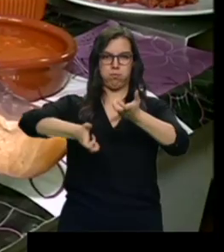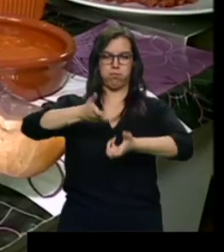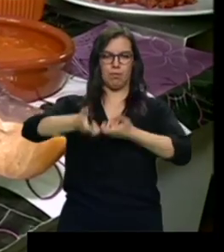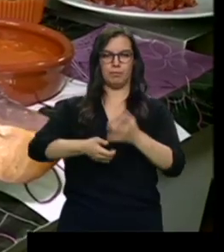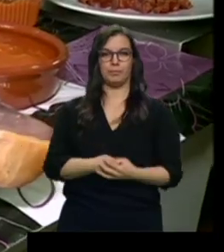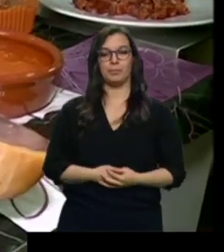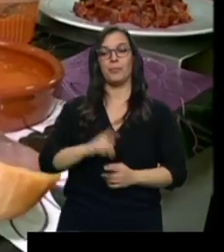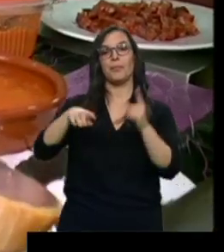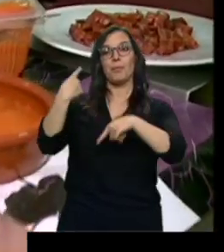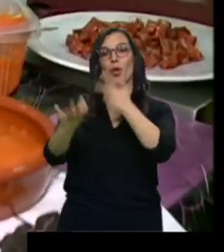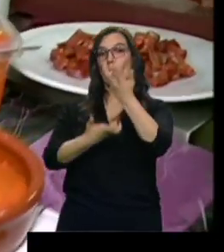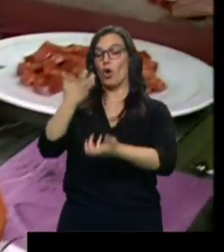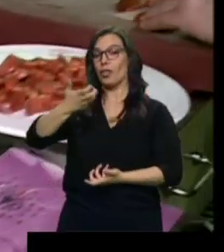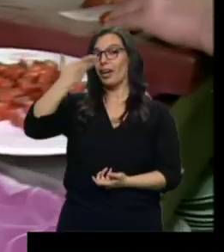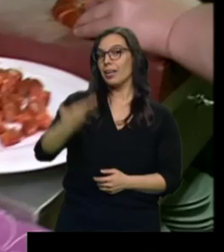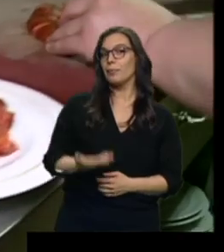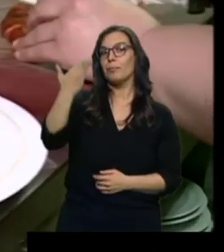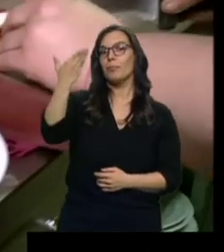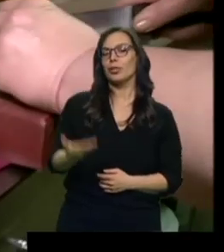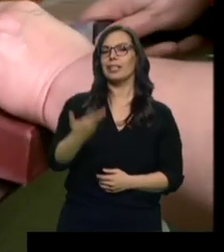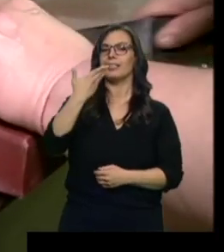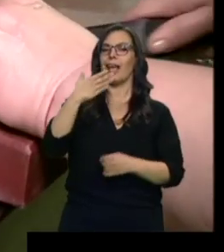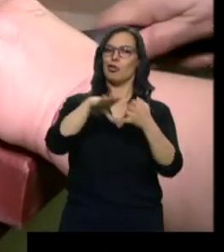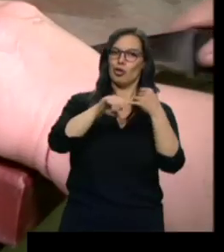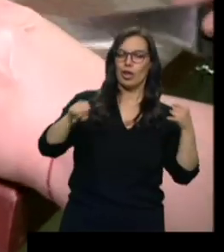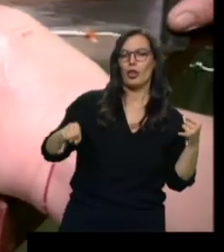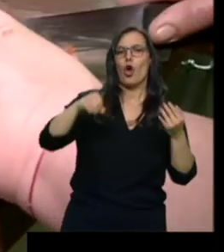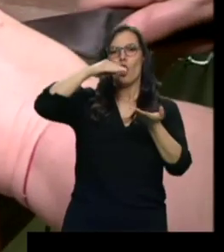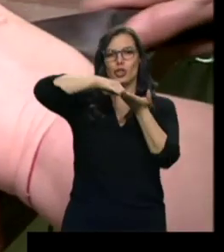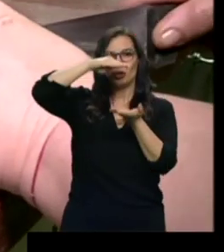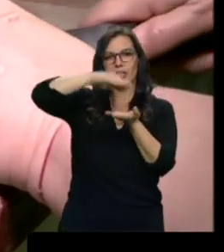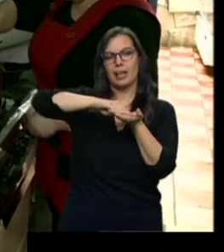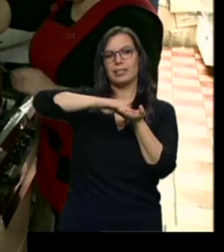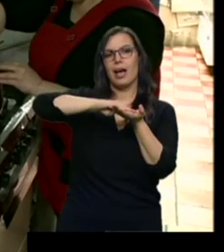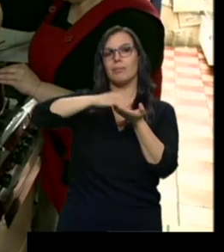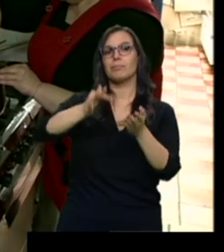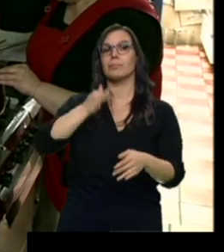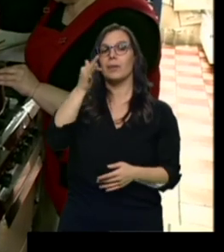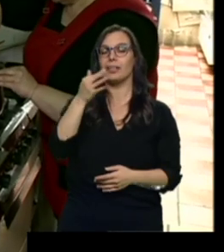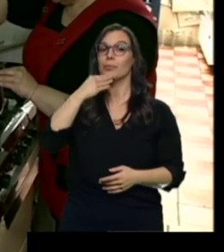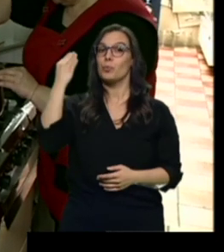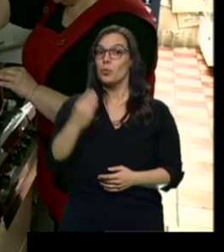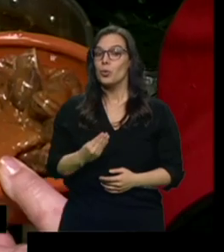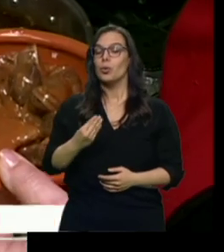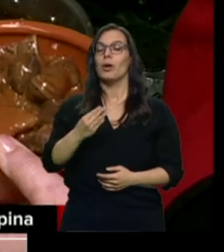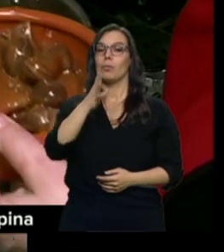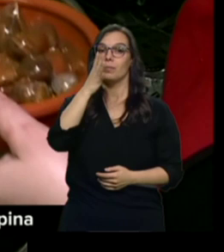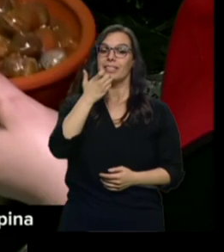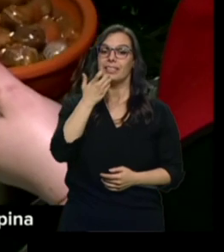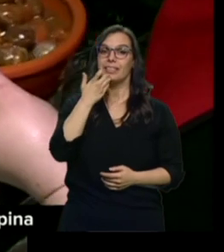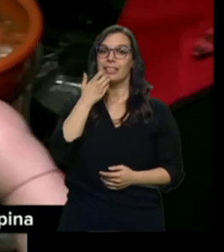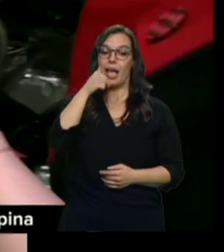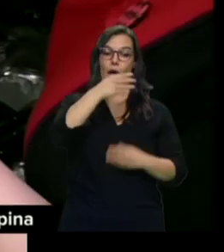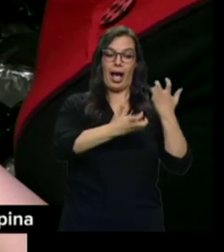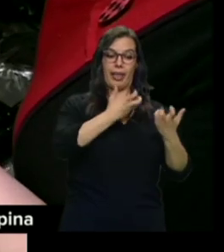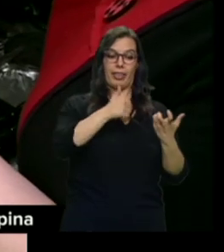En la cocina, el secreto para que enamoren está en el chorizo, en la salsa y en algo más. Lo bueno es que reposen de un día para otro. Para que